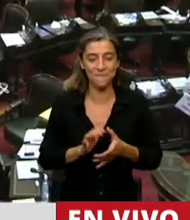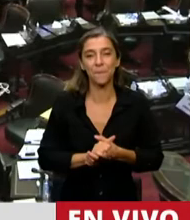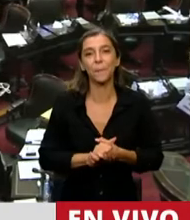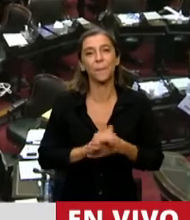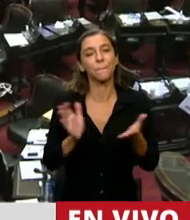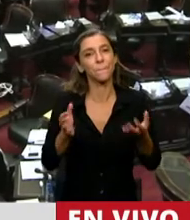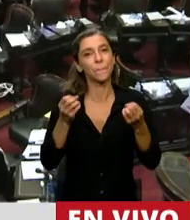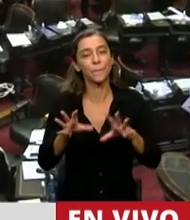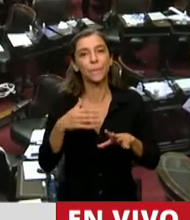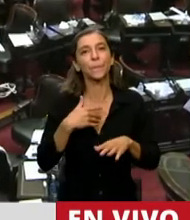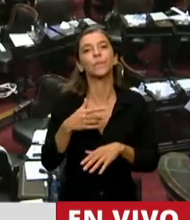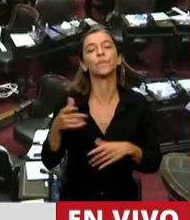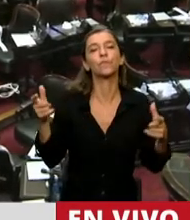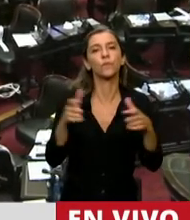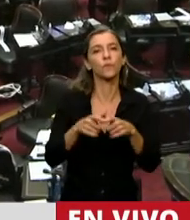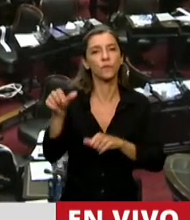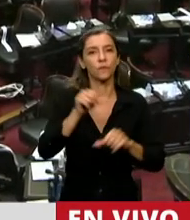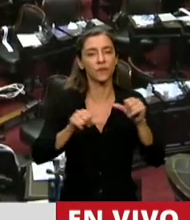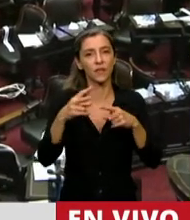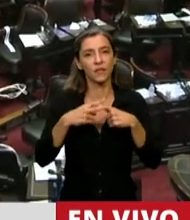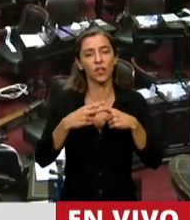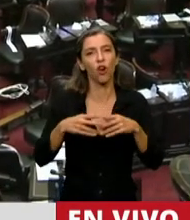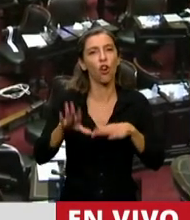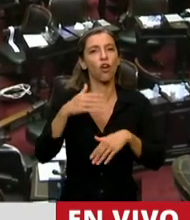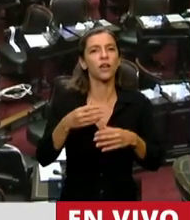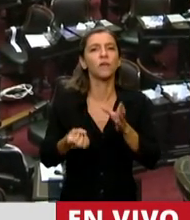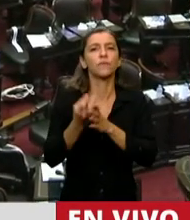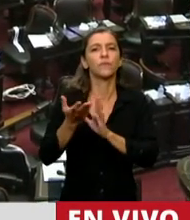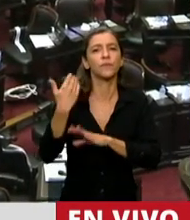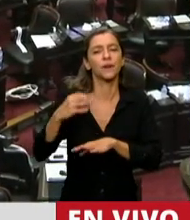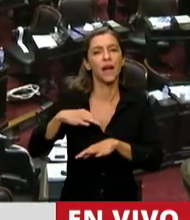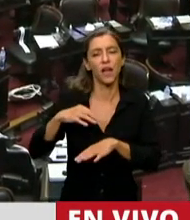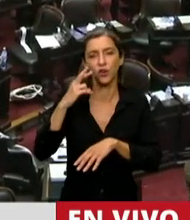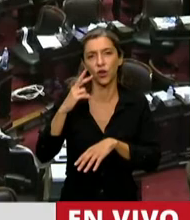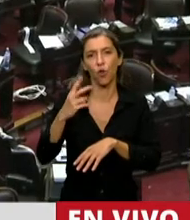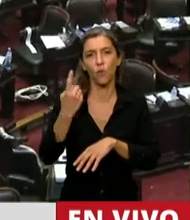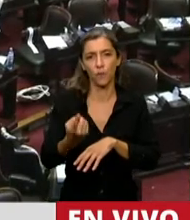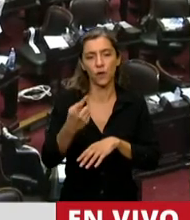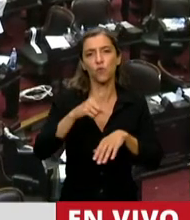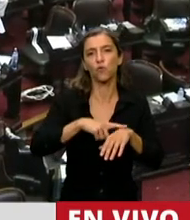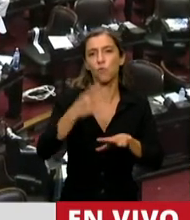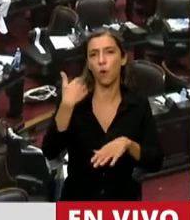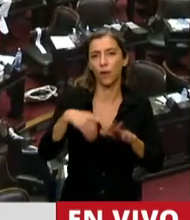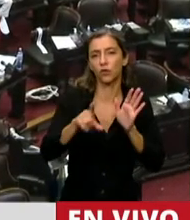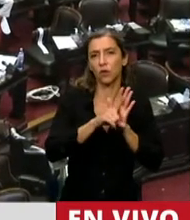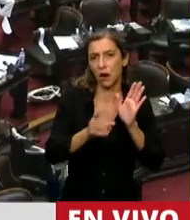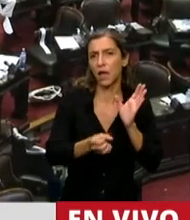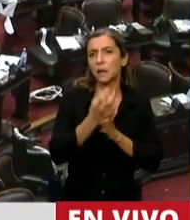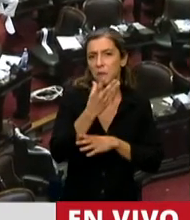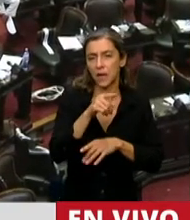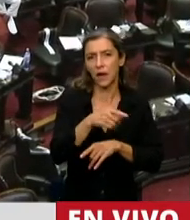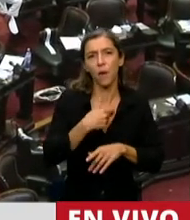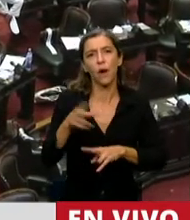tecnología que organiza el sistema, una ley sancionada en el año 2001, extremadamente oportuna en términos de diseño, planificación